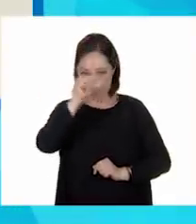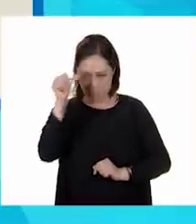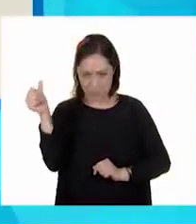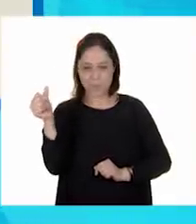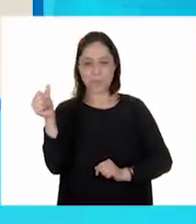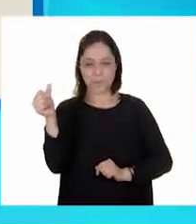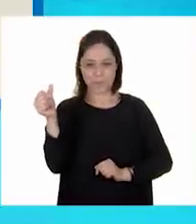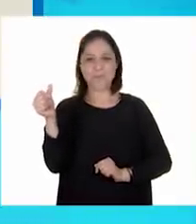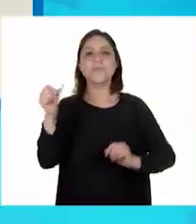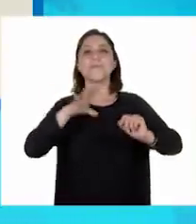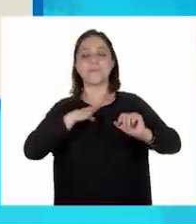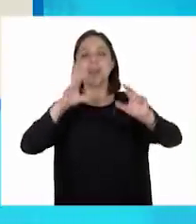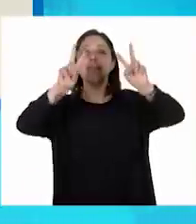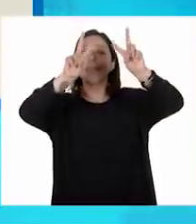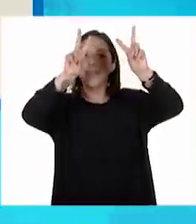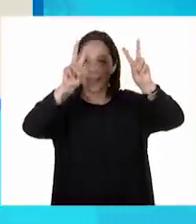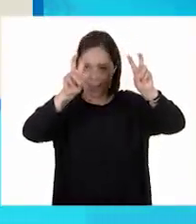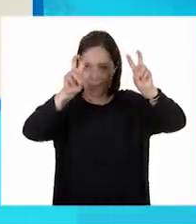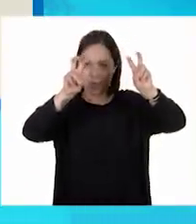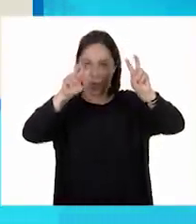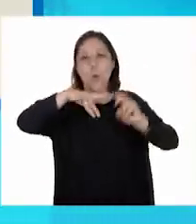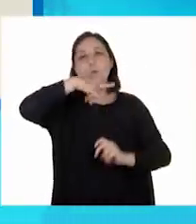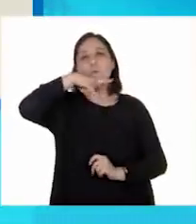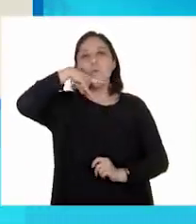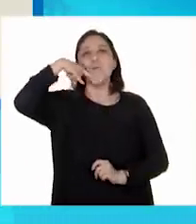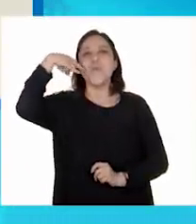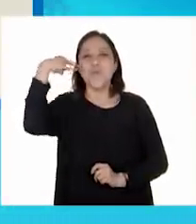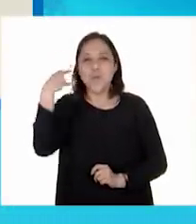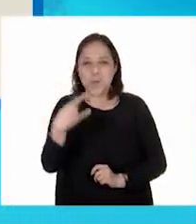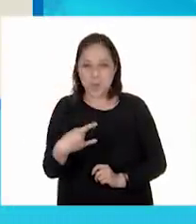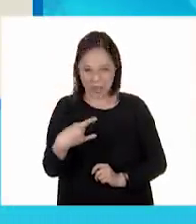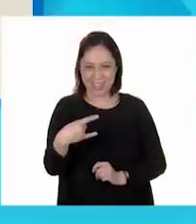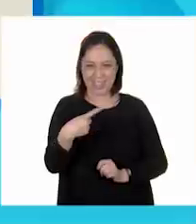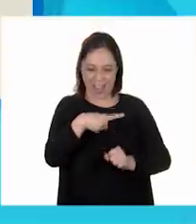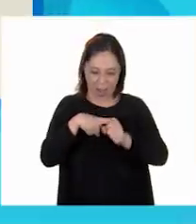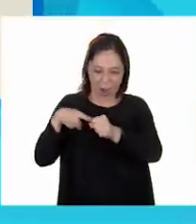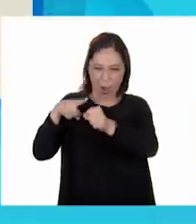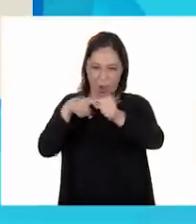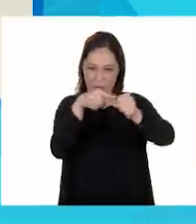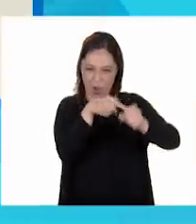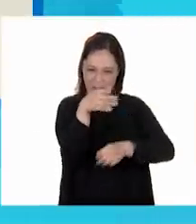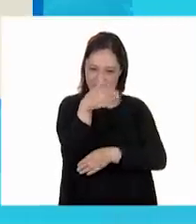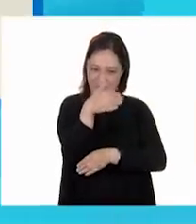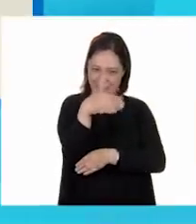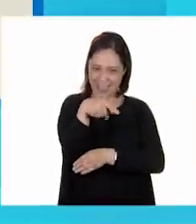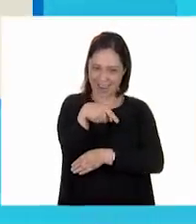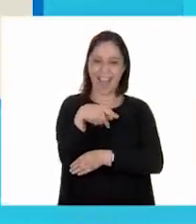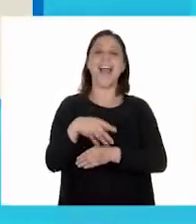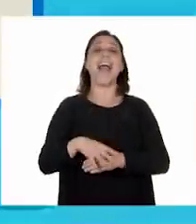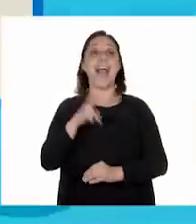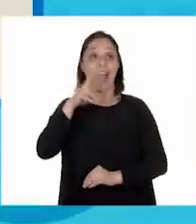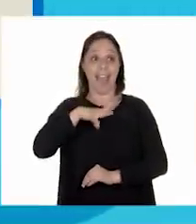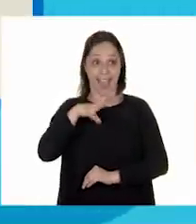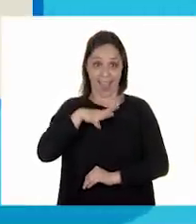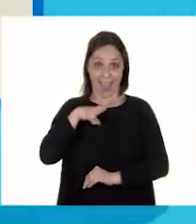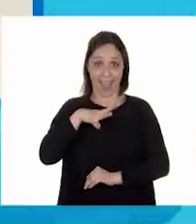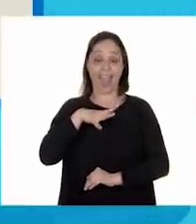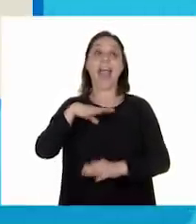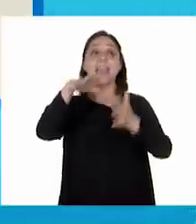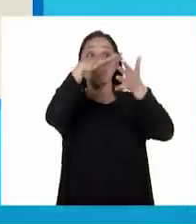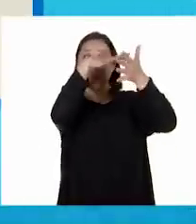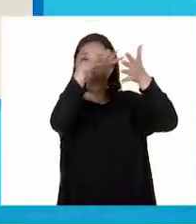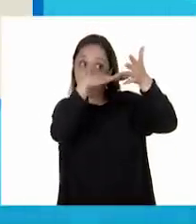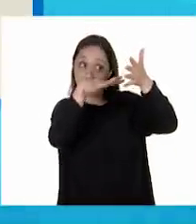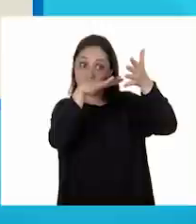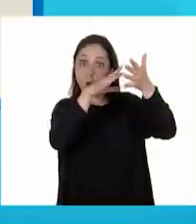tiene título. Chile en hogada. Exactamente. El texto. Está el texto y está la imagen. Perfecto.